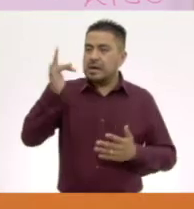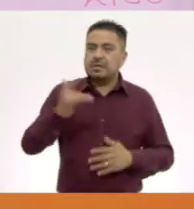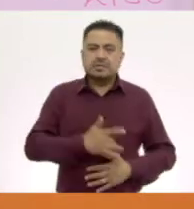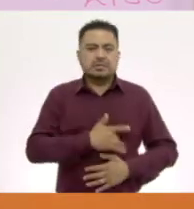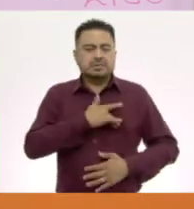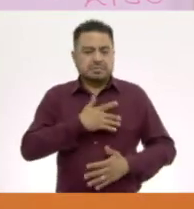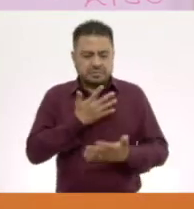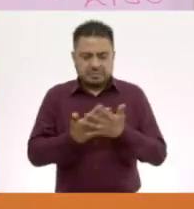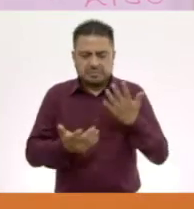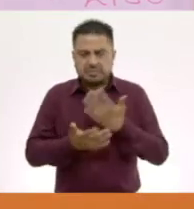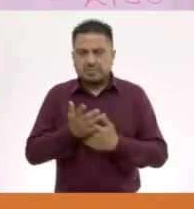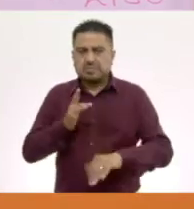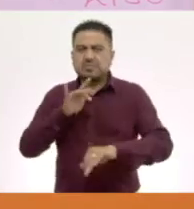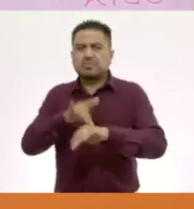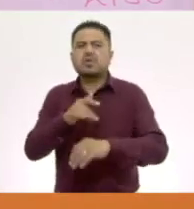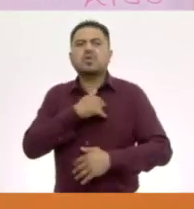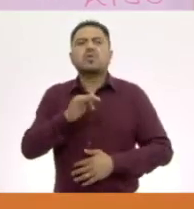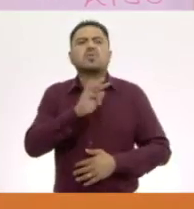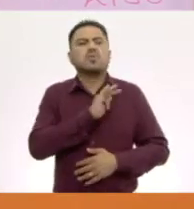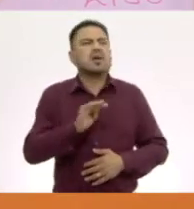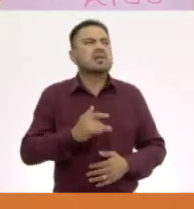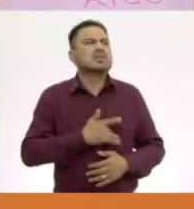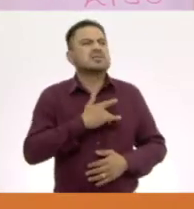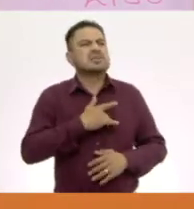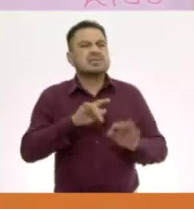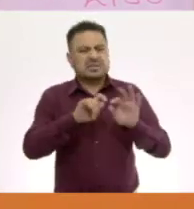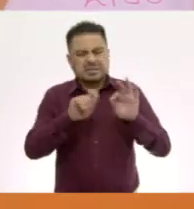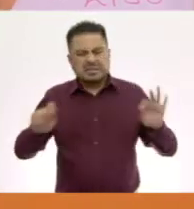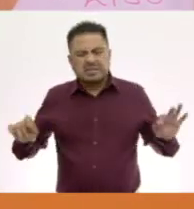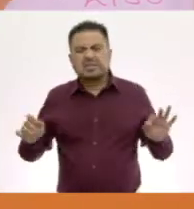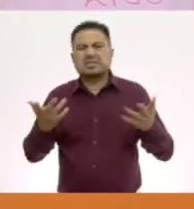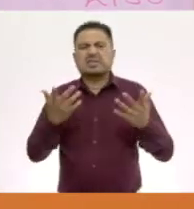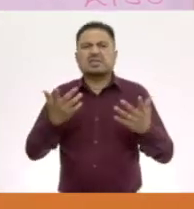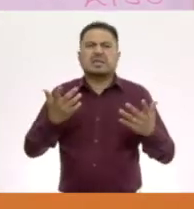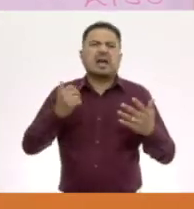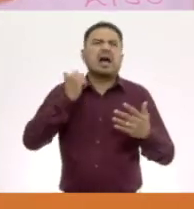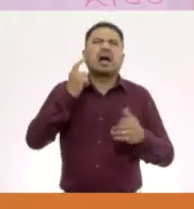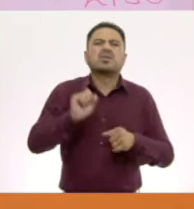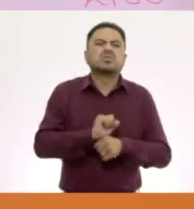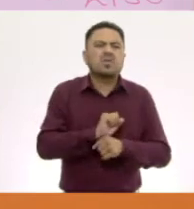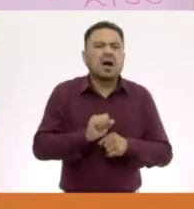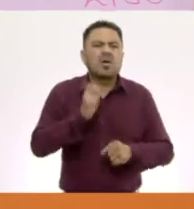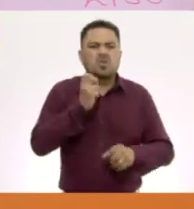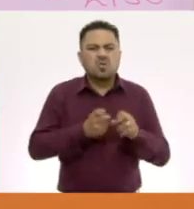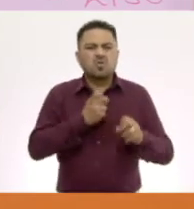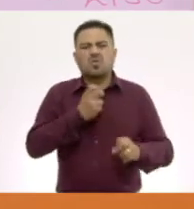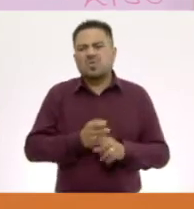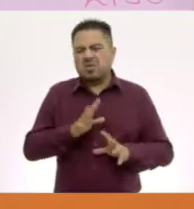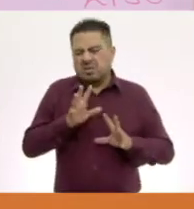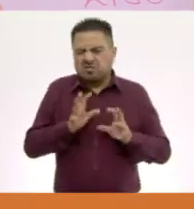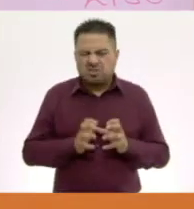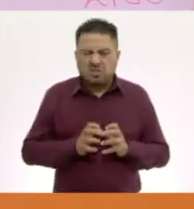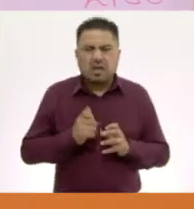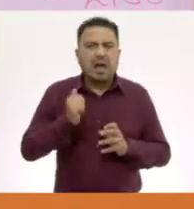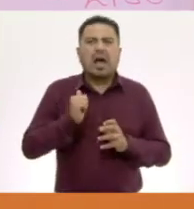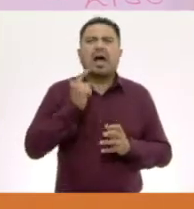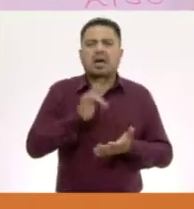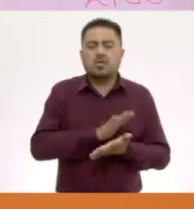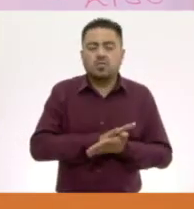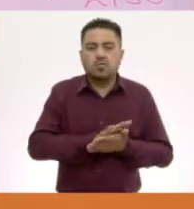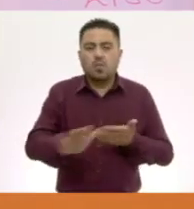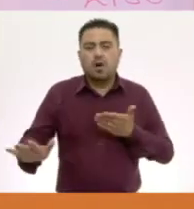sentido del tacto yo puedo sentir texturas. Algo suave, algo duro, algo rugoso, algo liso.